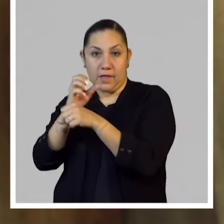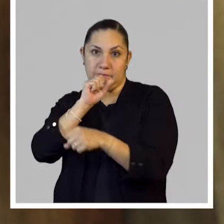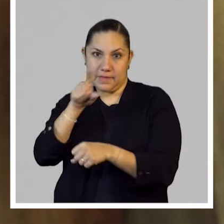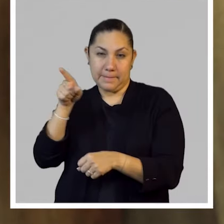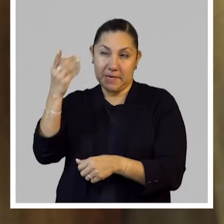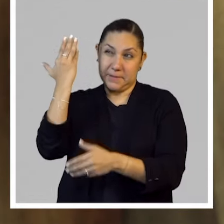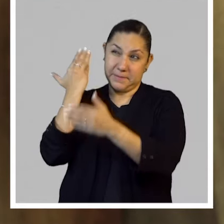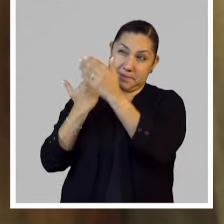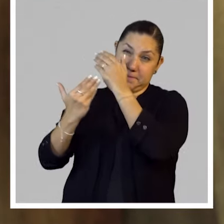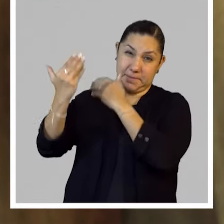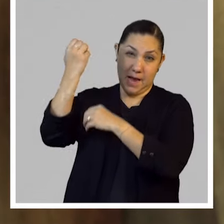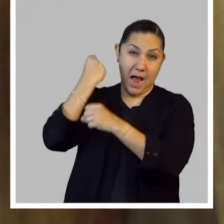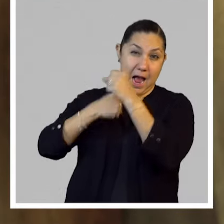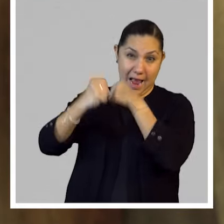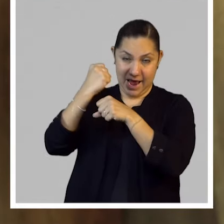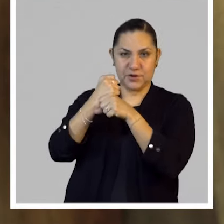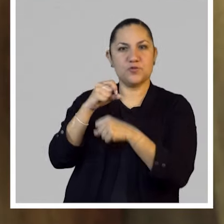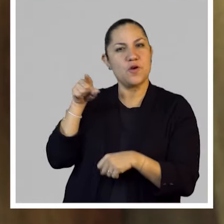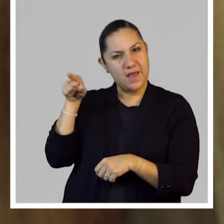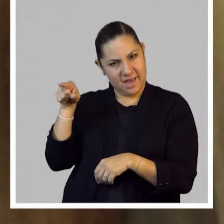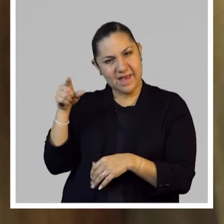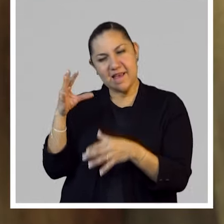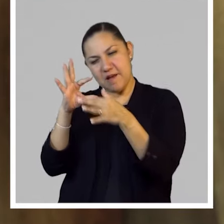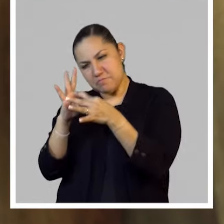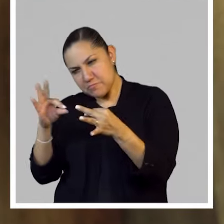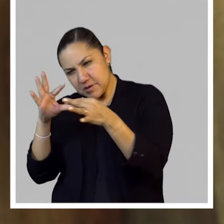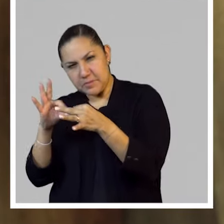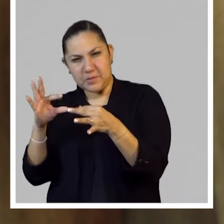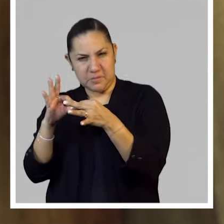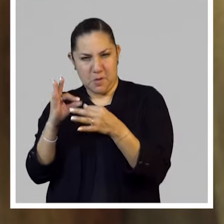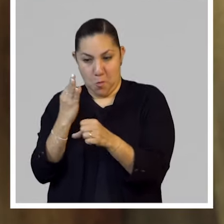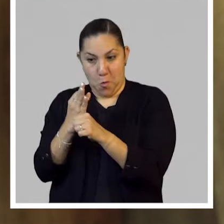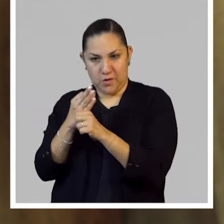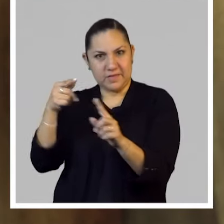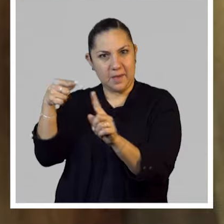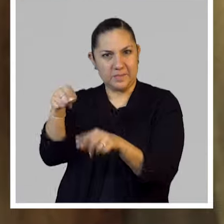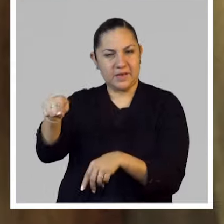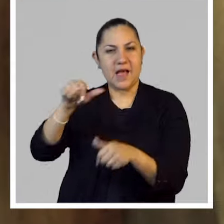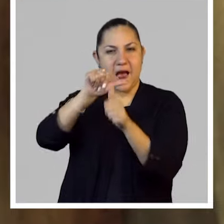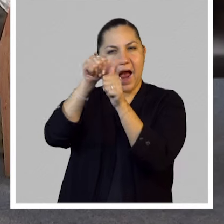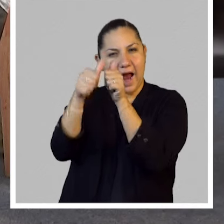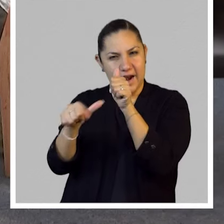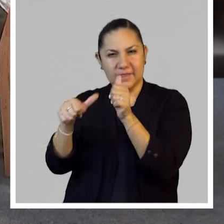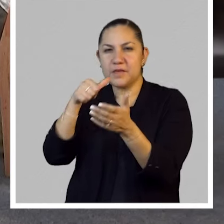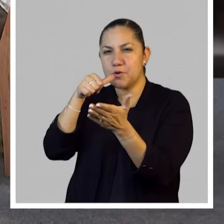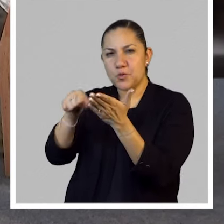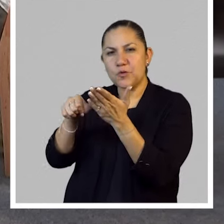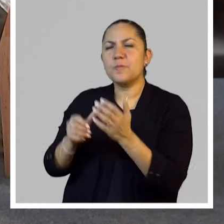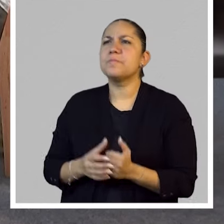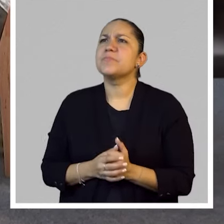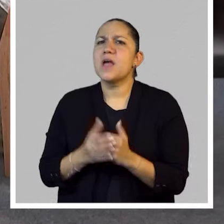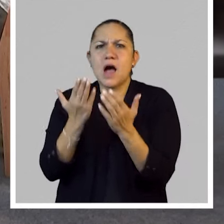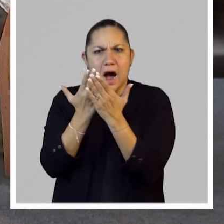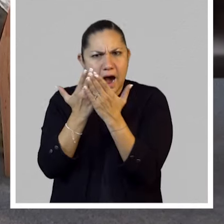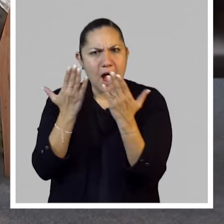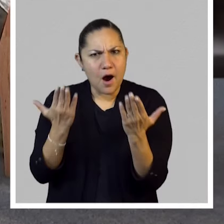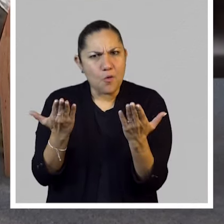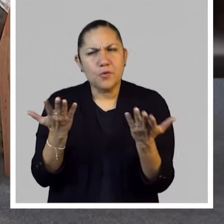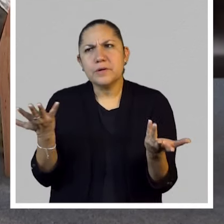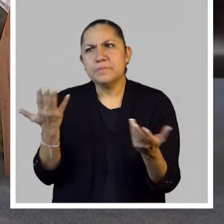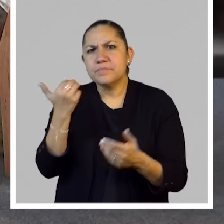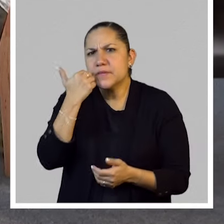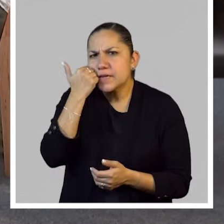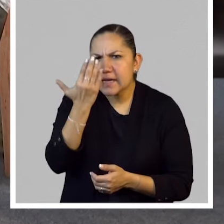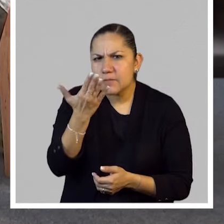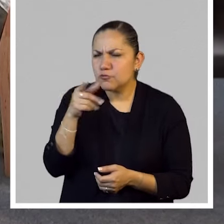convirtiendo en un archivo digital de todo esto, que es el arte de correo, ¿no? Y, ¿por qué no vámonos por ahí un poco ahora a hablar un poco de la materialidad